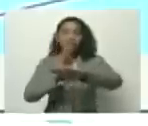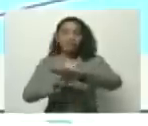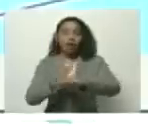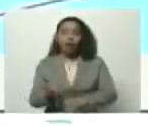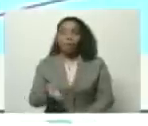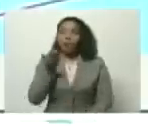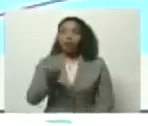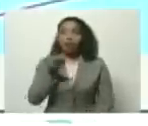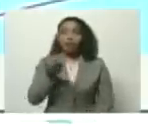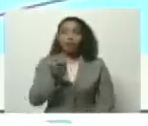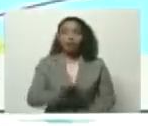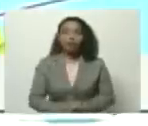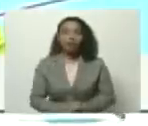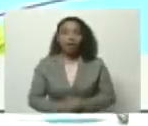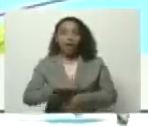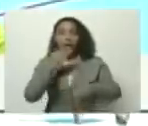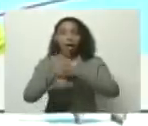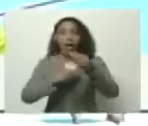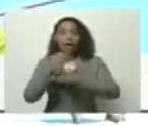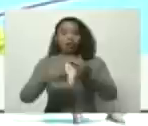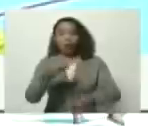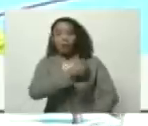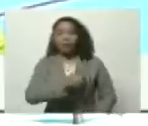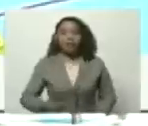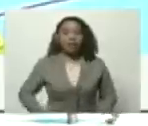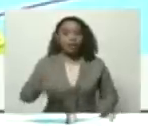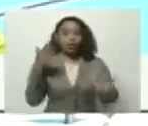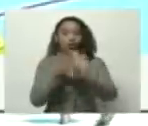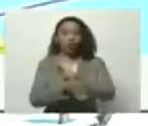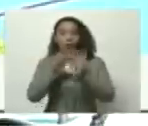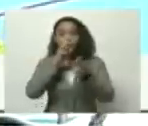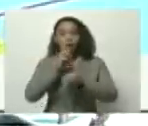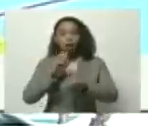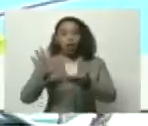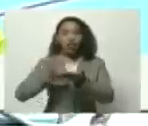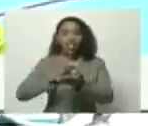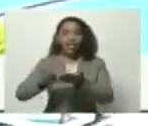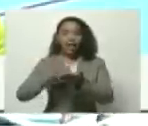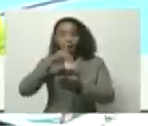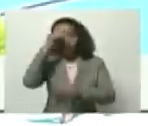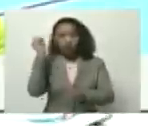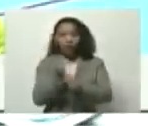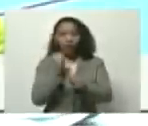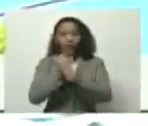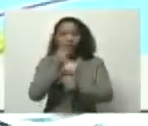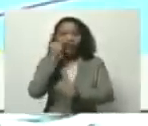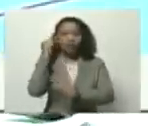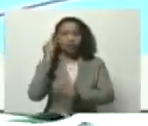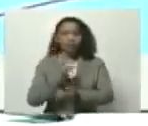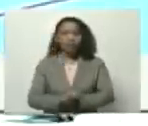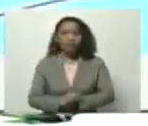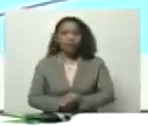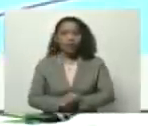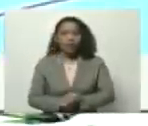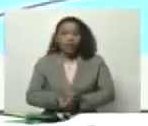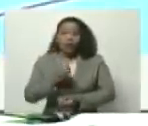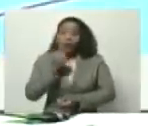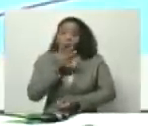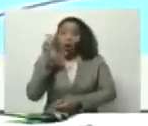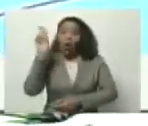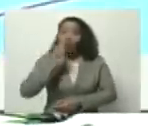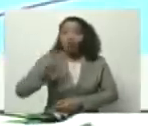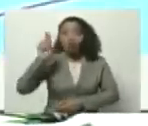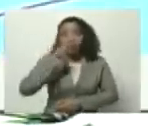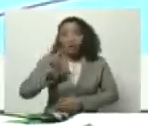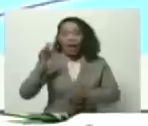importante que hizo el presidente sobre un banco digital para los trabajadores y las trabajadoras. Bueno, es utilización de